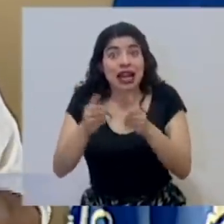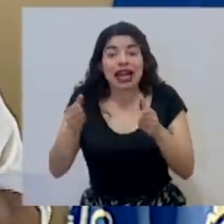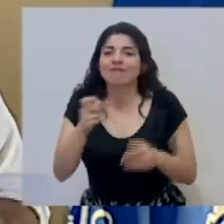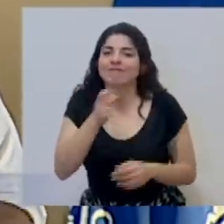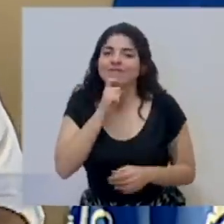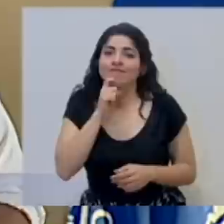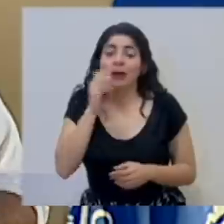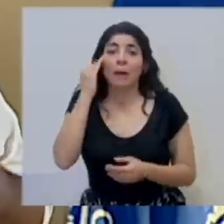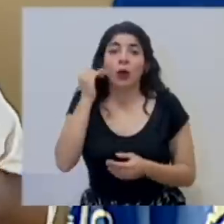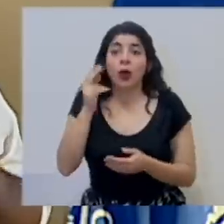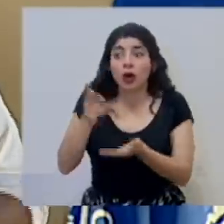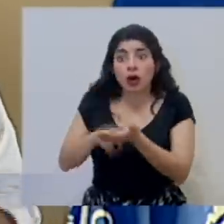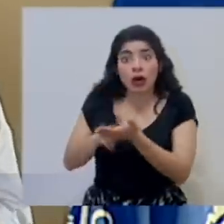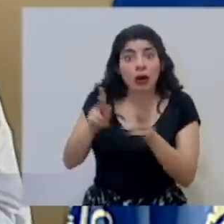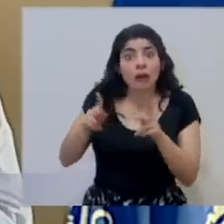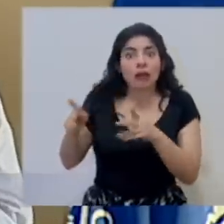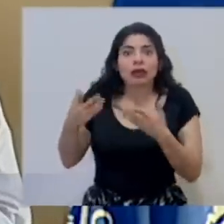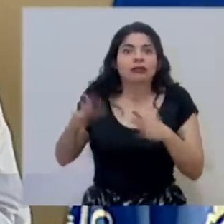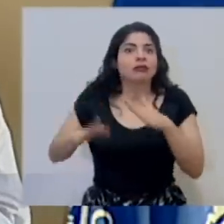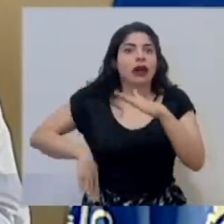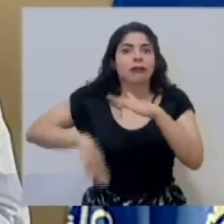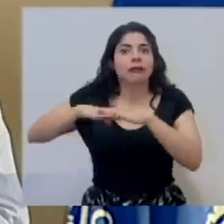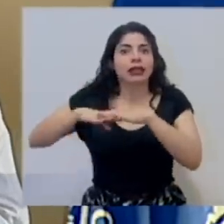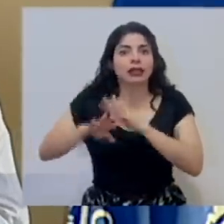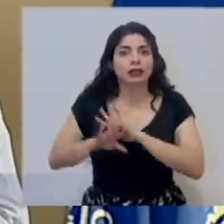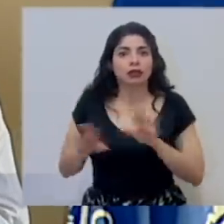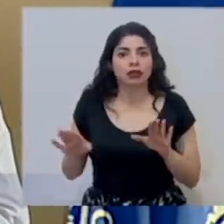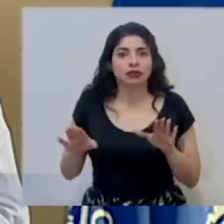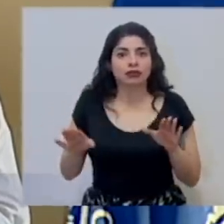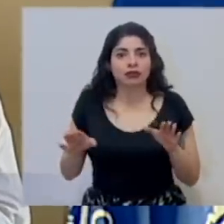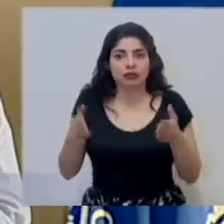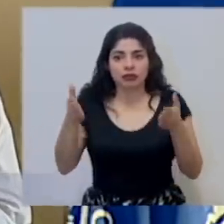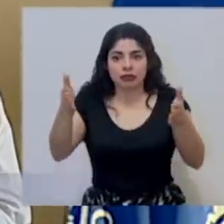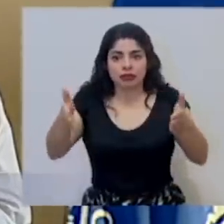podamos ampliarla, porque el recurso humano ya está llegando a su topo.